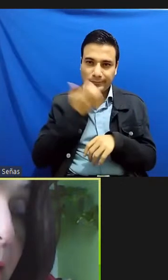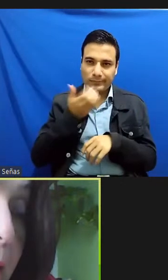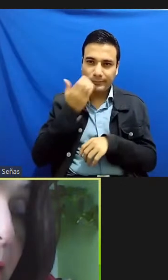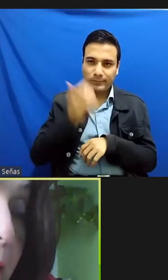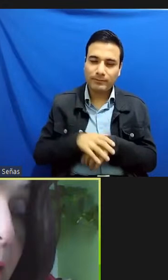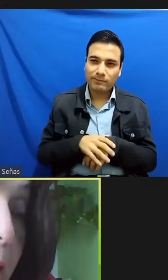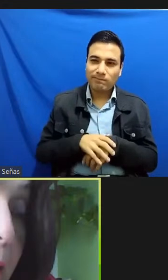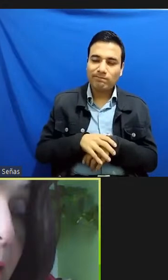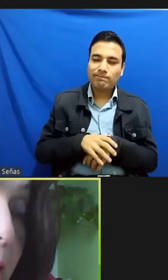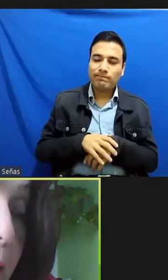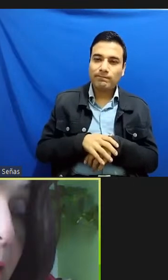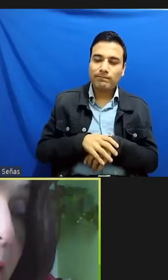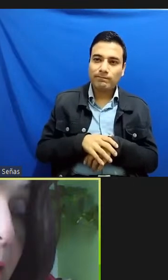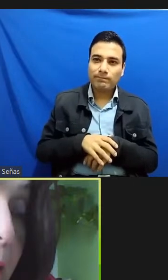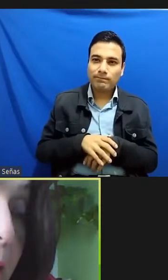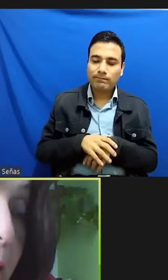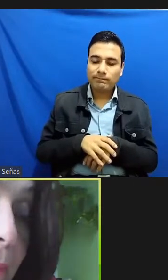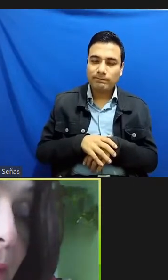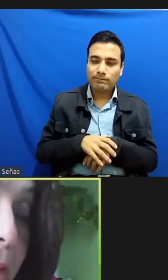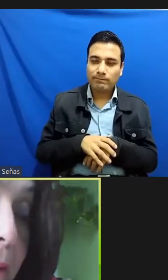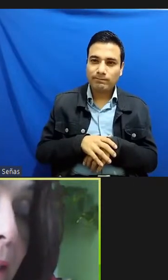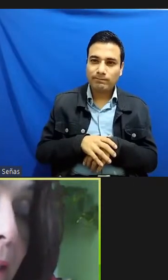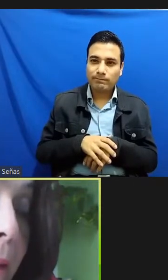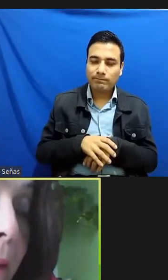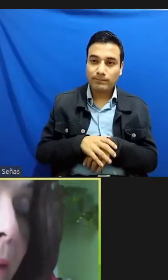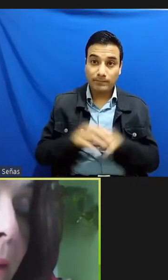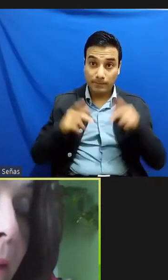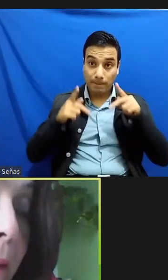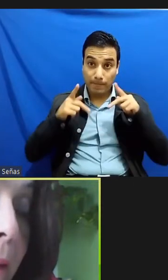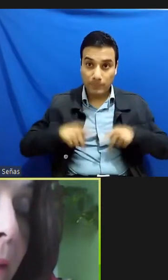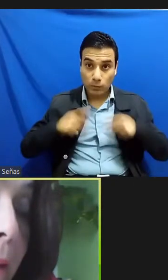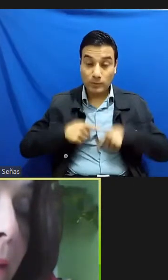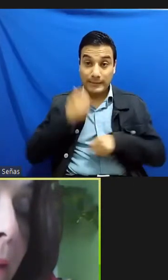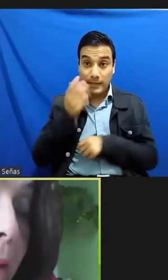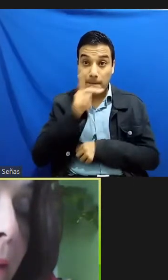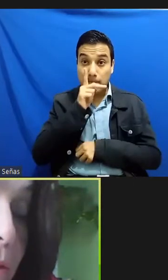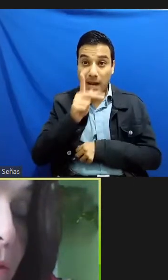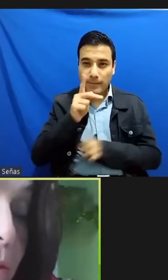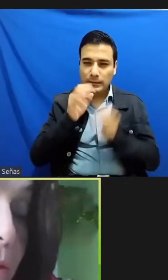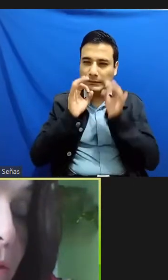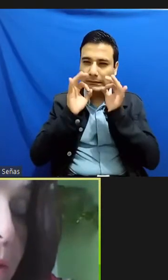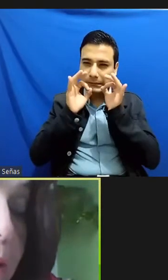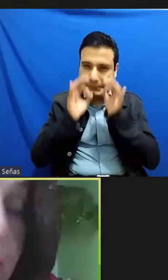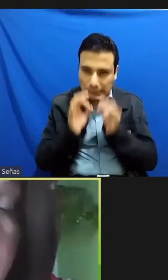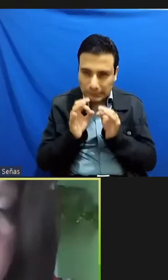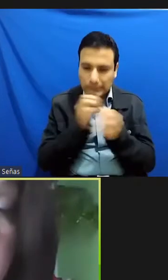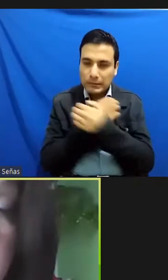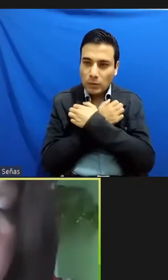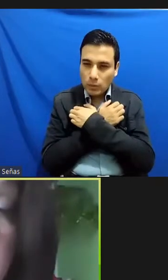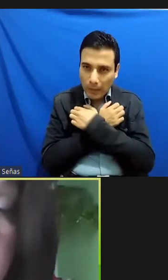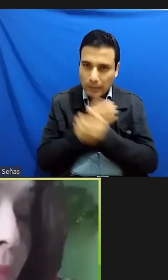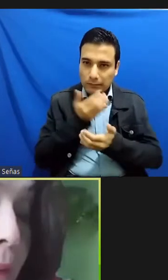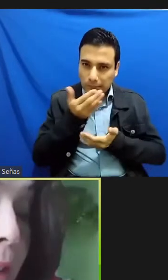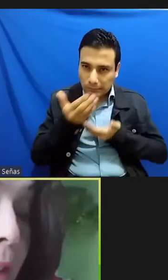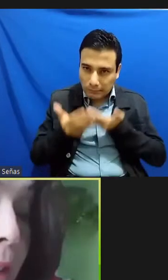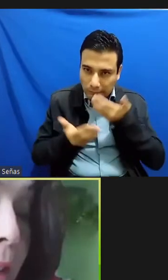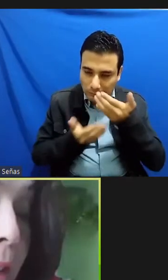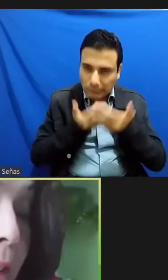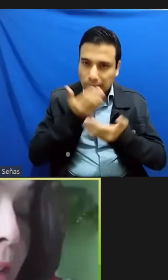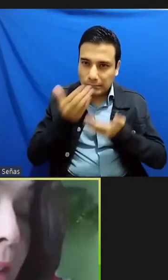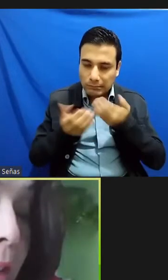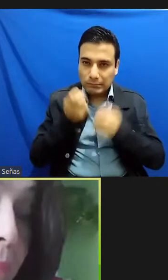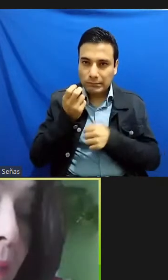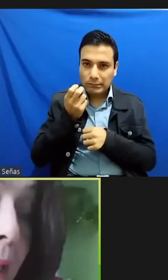interpretado desde esa corrección por emplear estas palabras para llamar a las personas en situación de